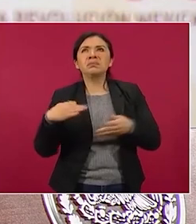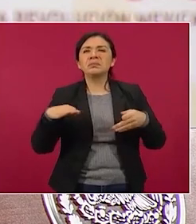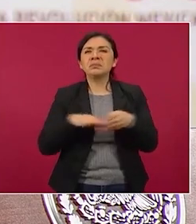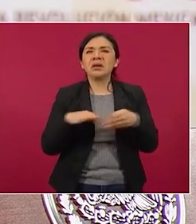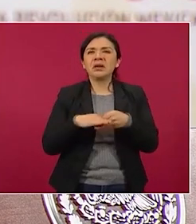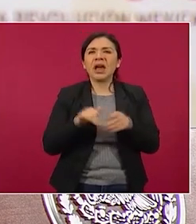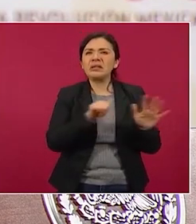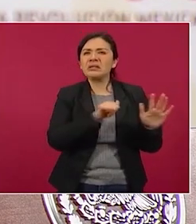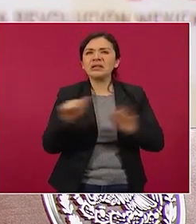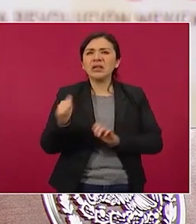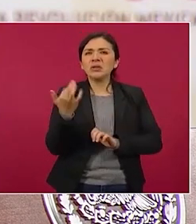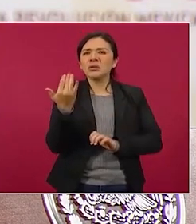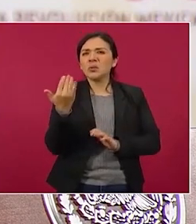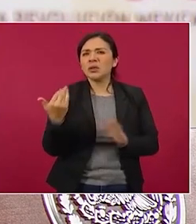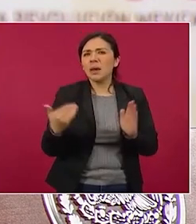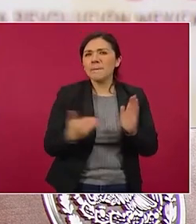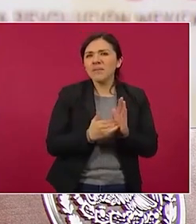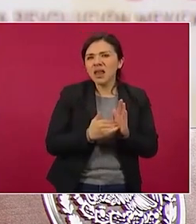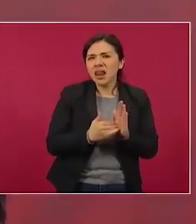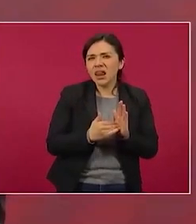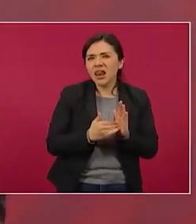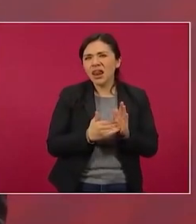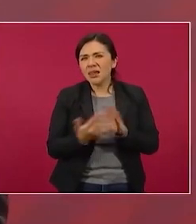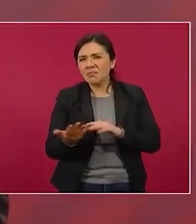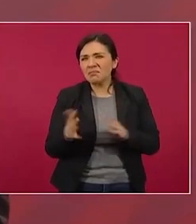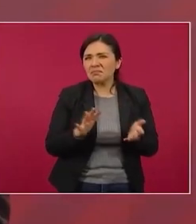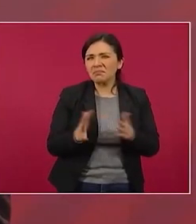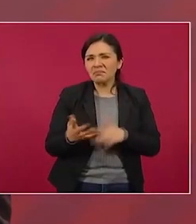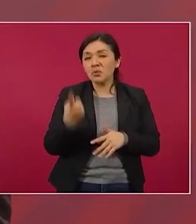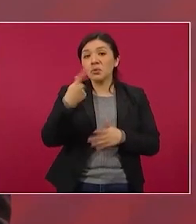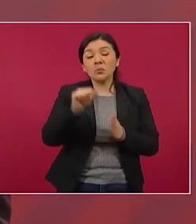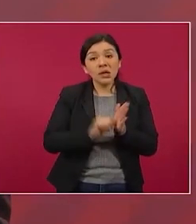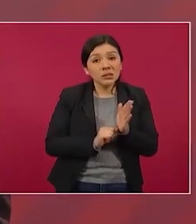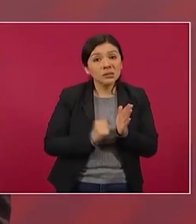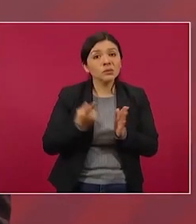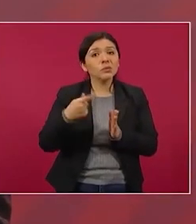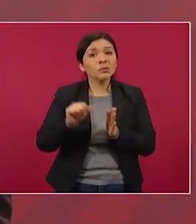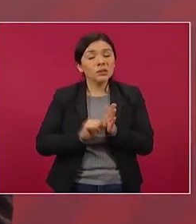mil, como mensuales.